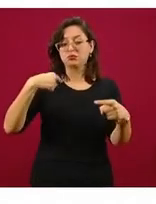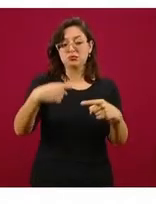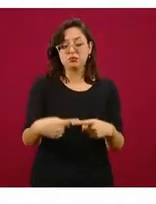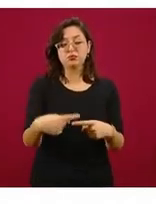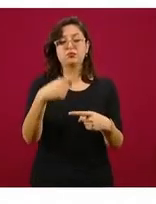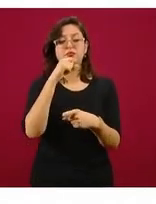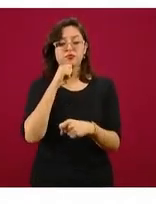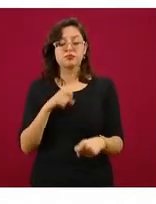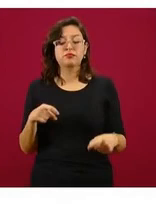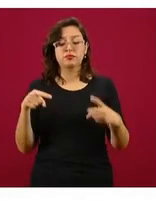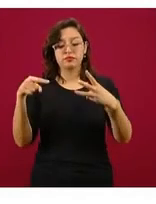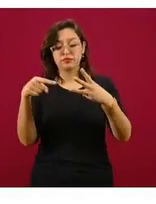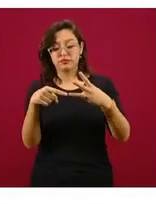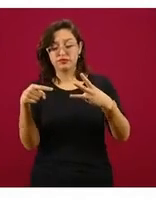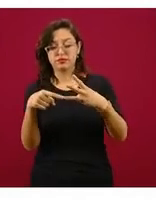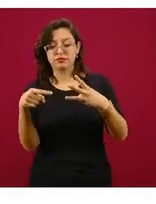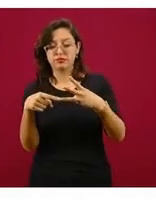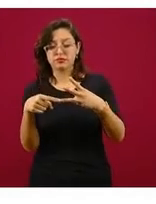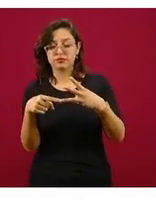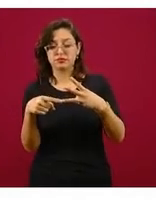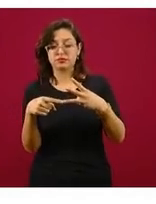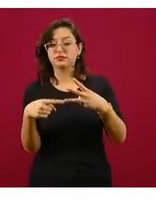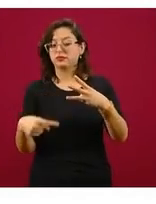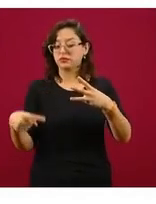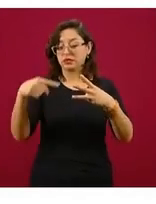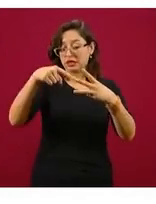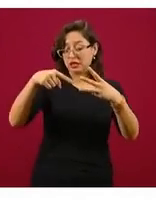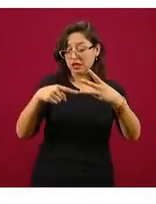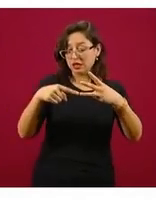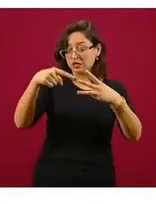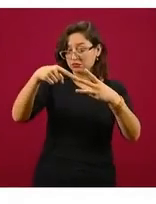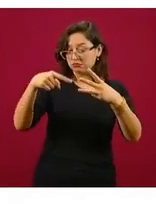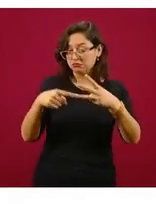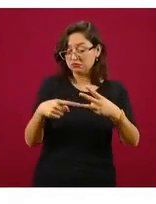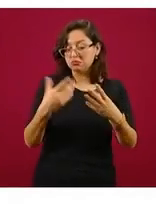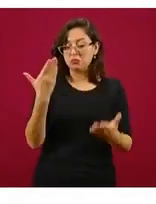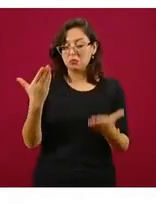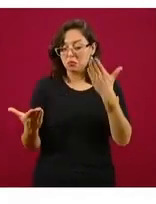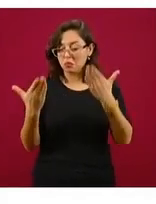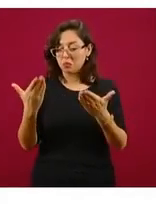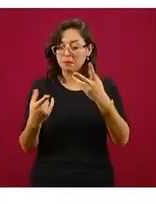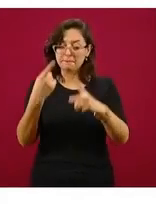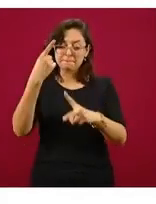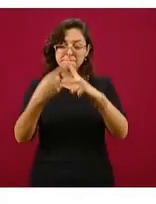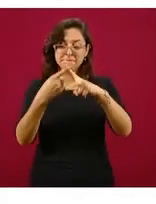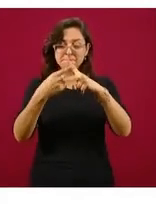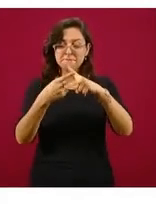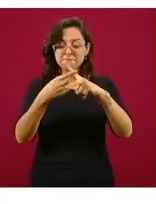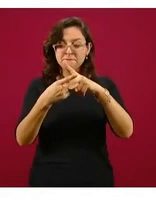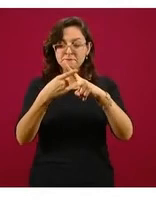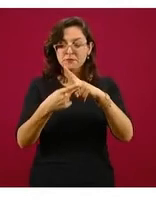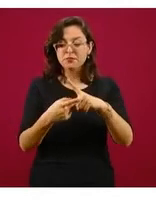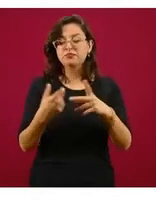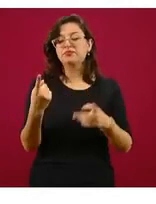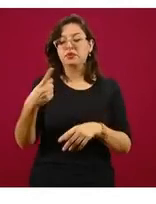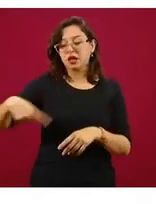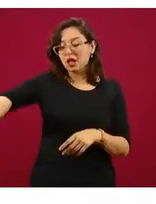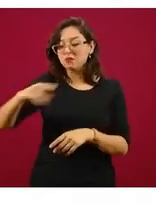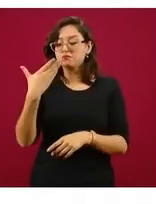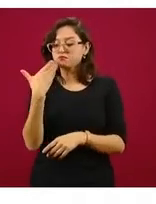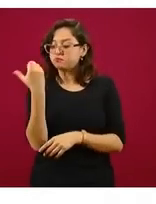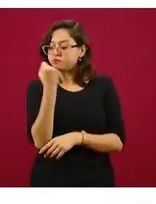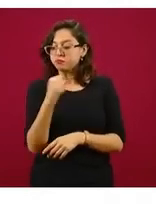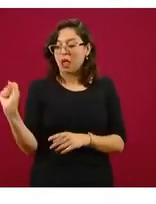al igual que la tendencia de síndrome COVID, estas dos tendencias las estiman, las calculan los expertos